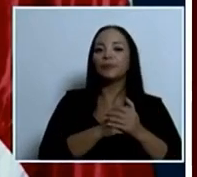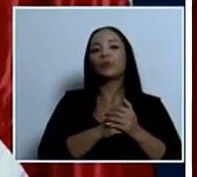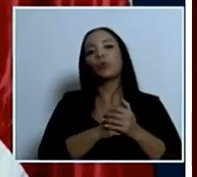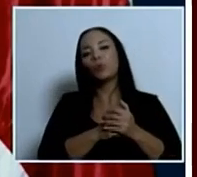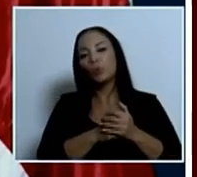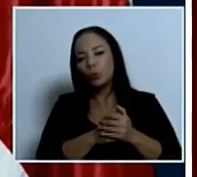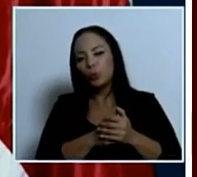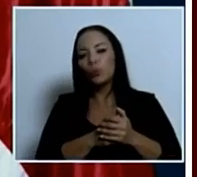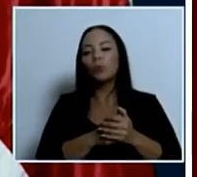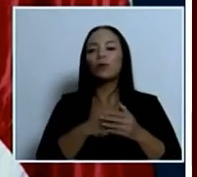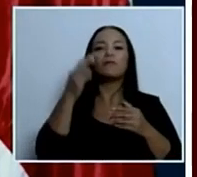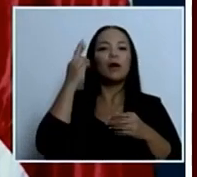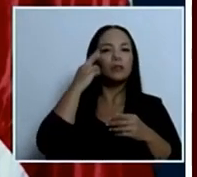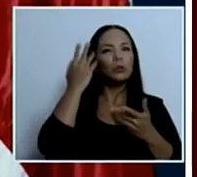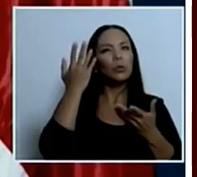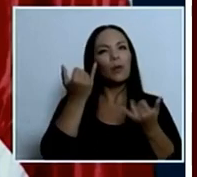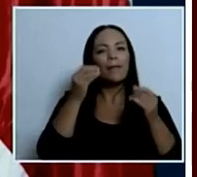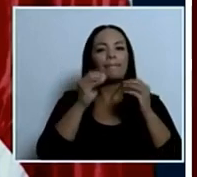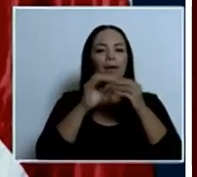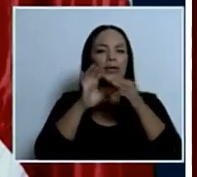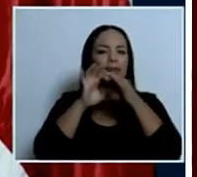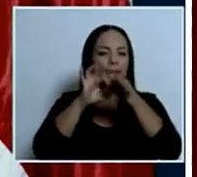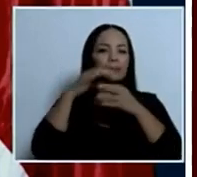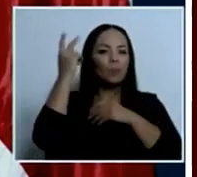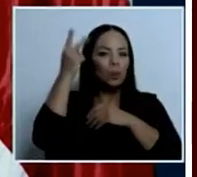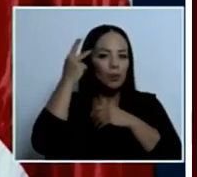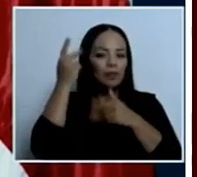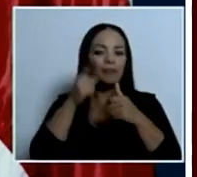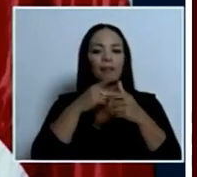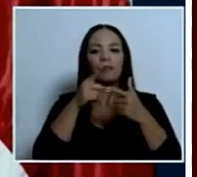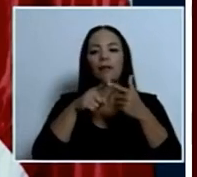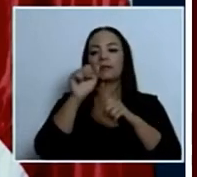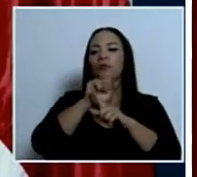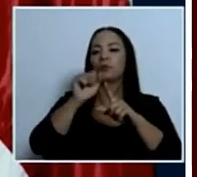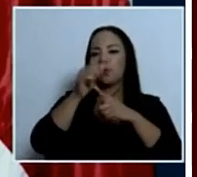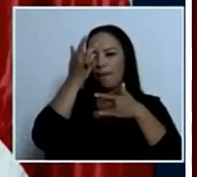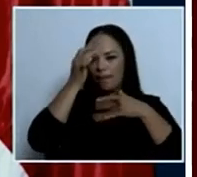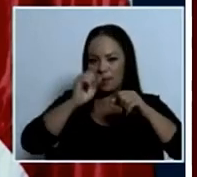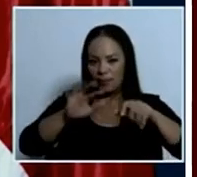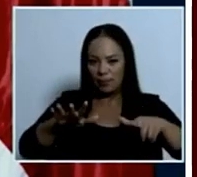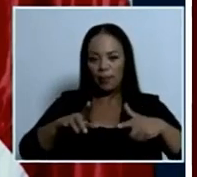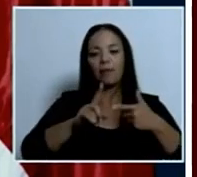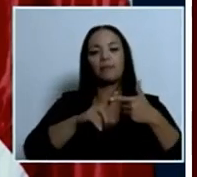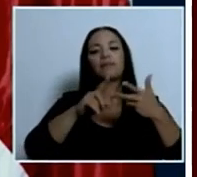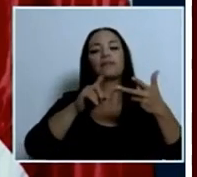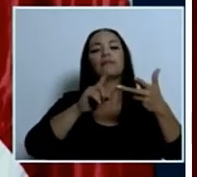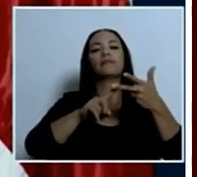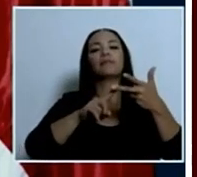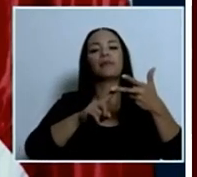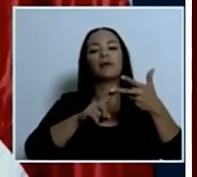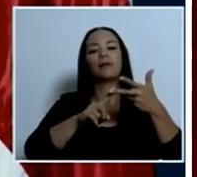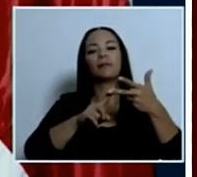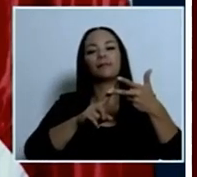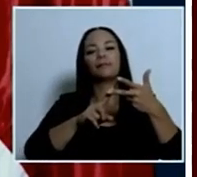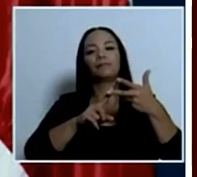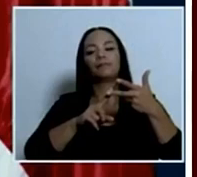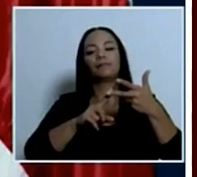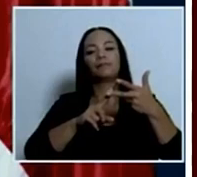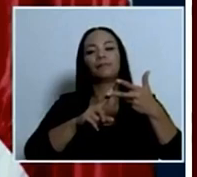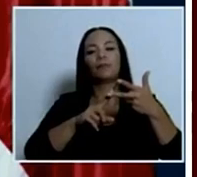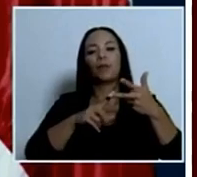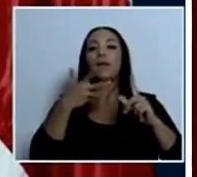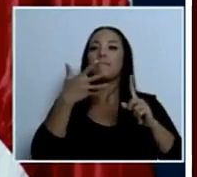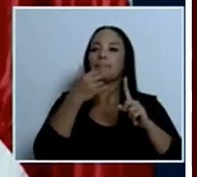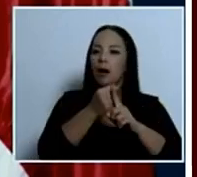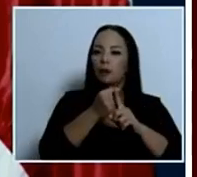en parte y la secuela de la pandemia y el impacto que tiene el ministerio de salud sobre